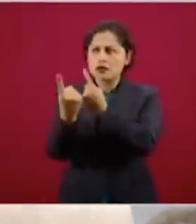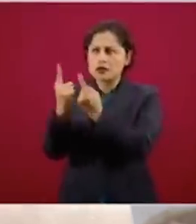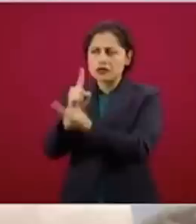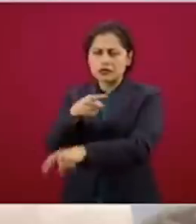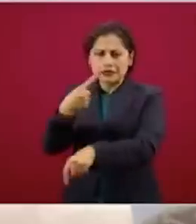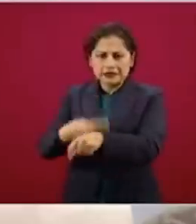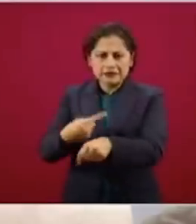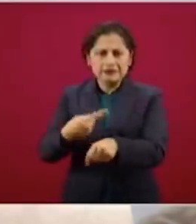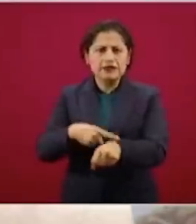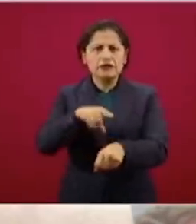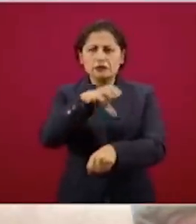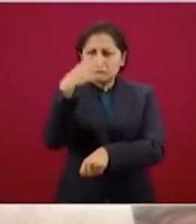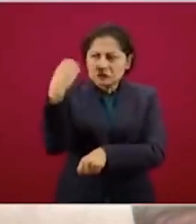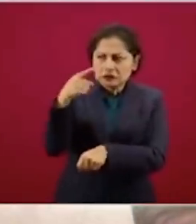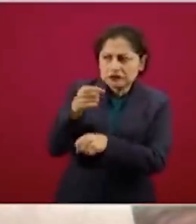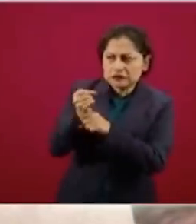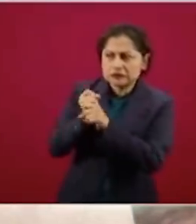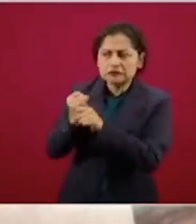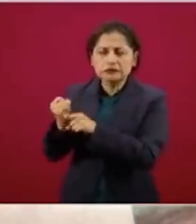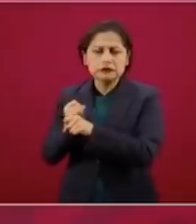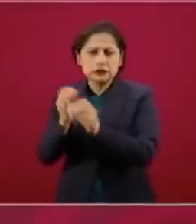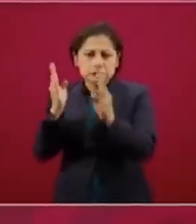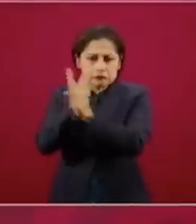la foto y se hace todo un escándalo.